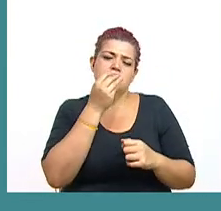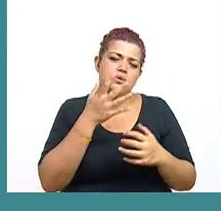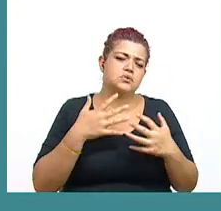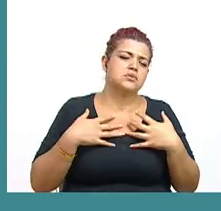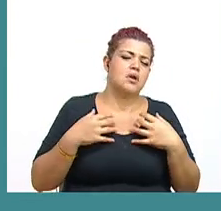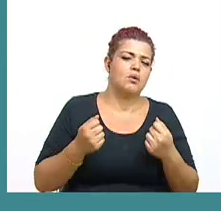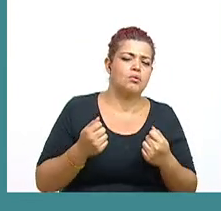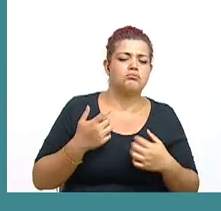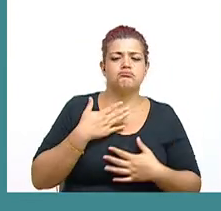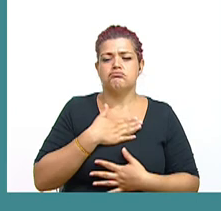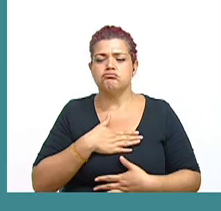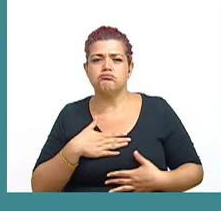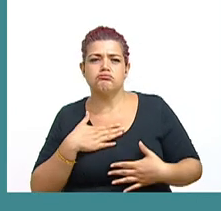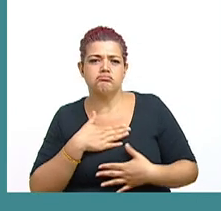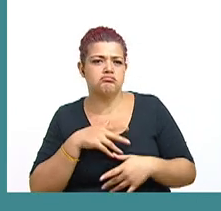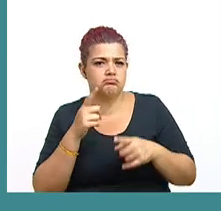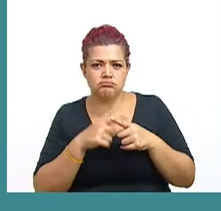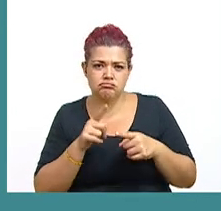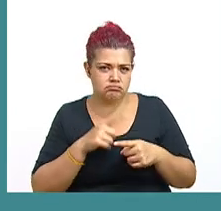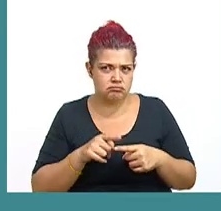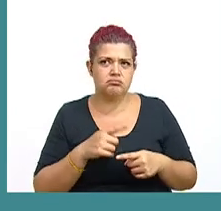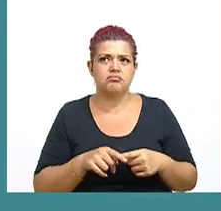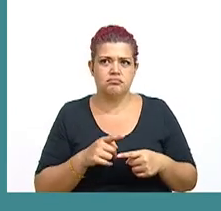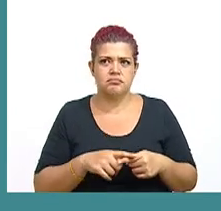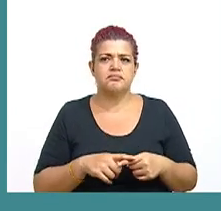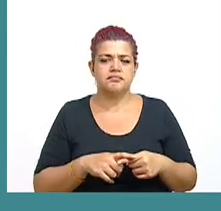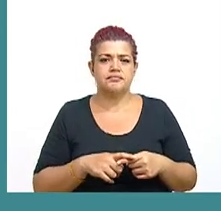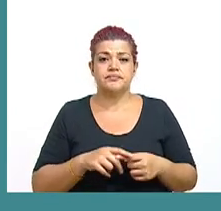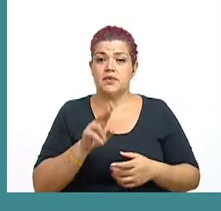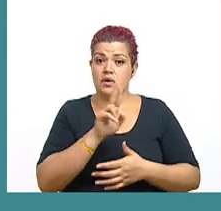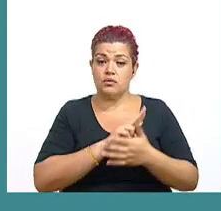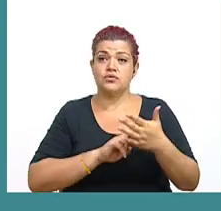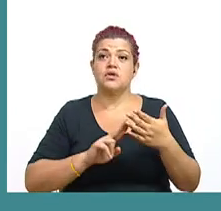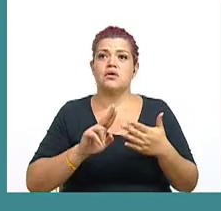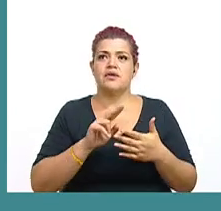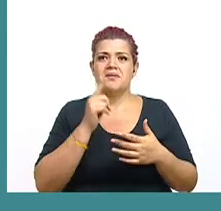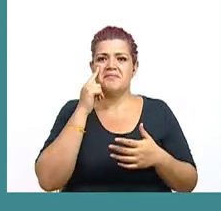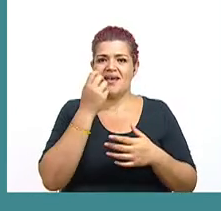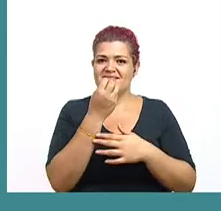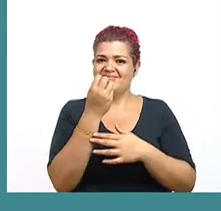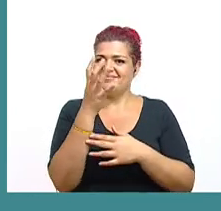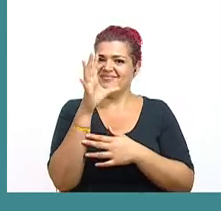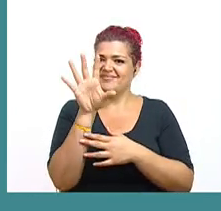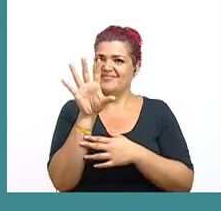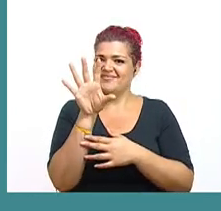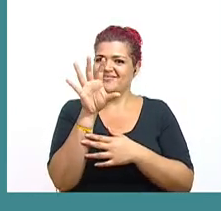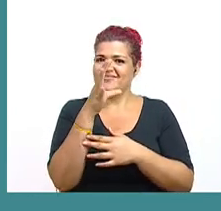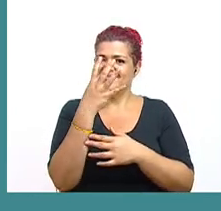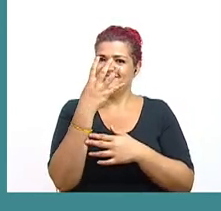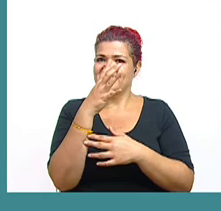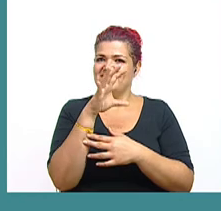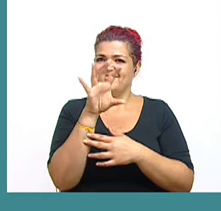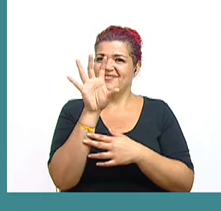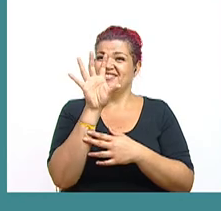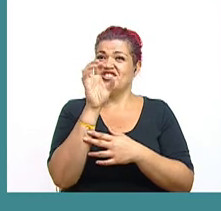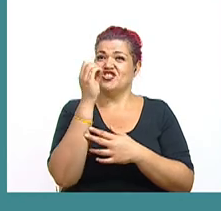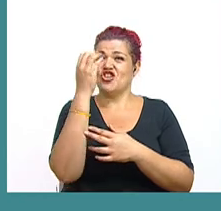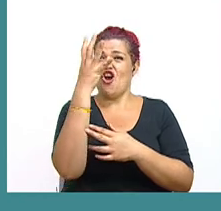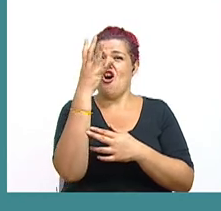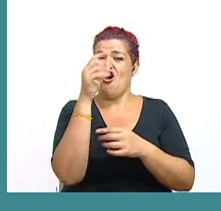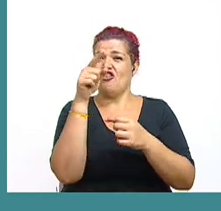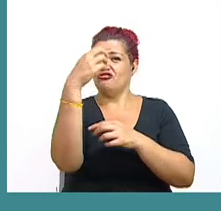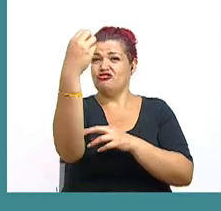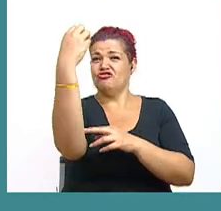recreación, entre otras, ¿no? La UCR, mire dónde está el girasol ahí. Ahí está el girasol observando el astro rey.